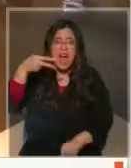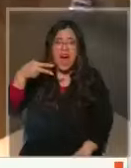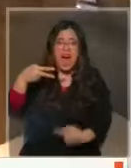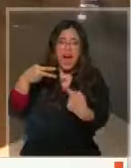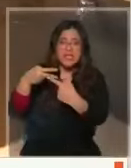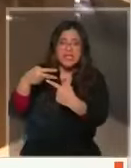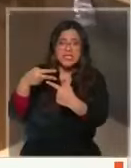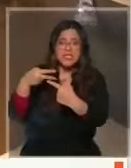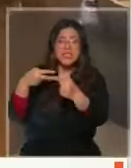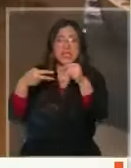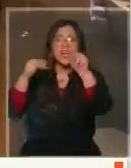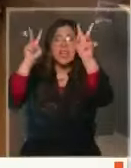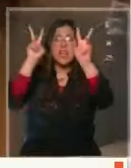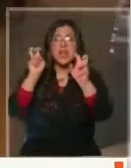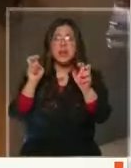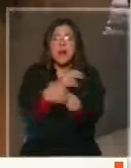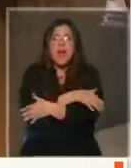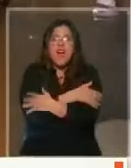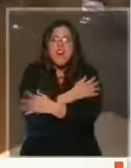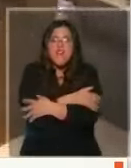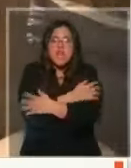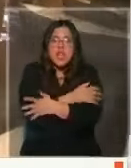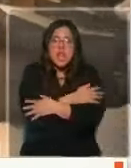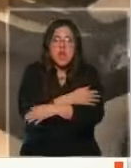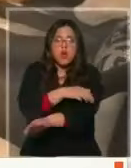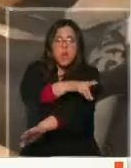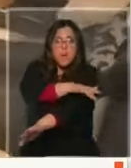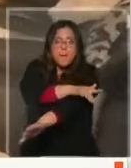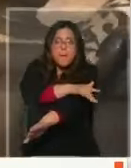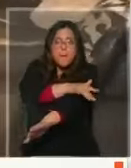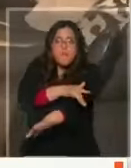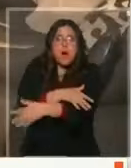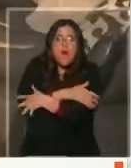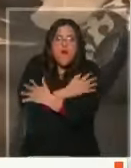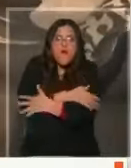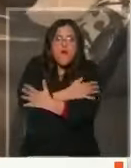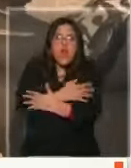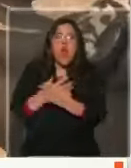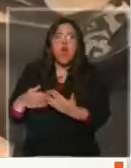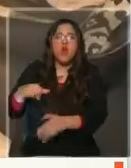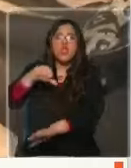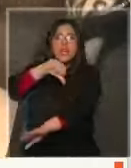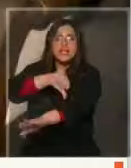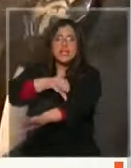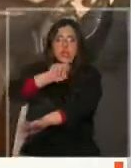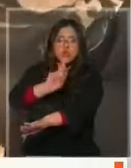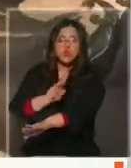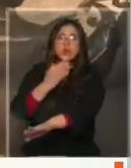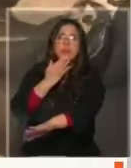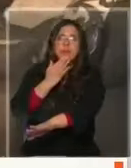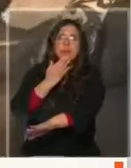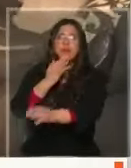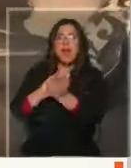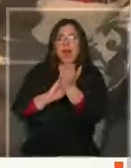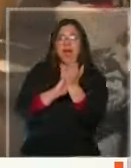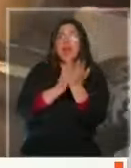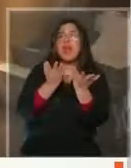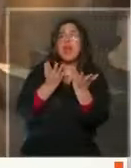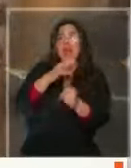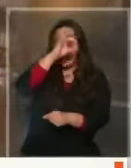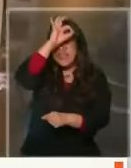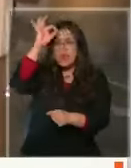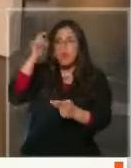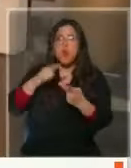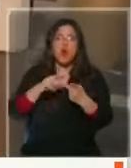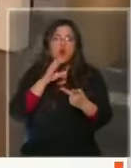características frías, que ya se va a comenzar a meter principalmente en la zona centro-sur, ya también en el sur, en Temuco, por ejemplo, en Concepción,